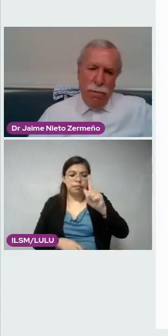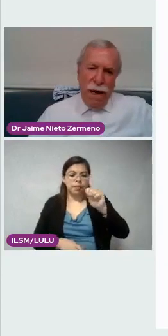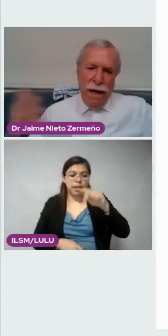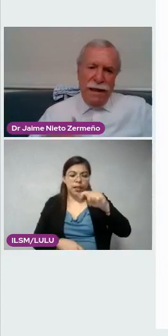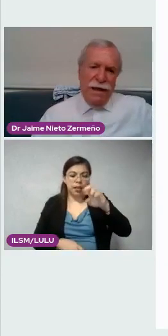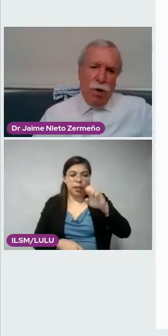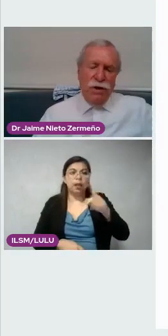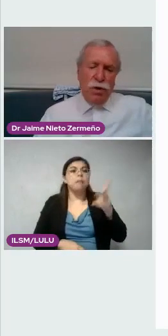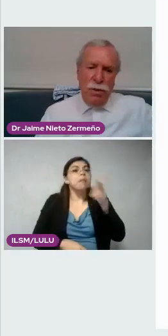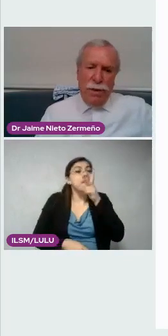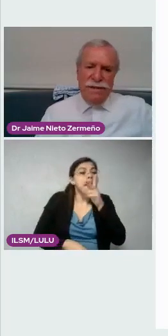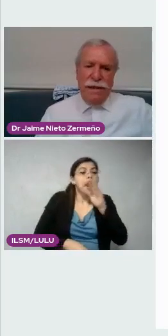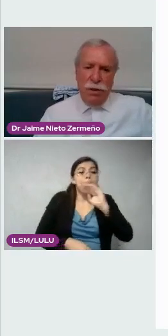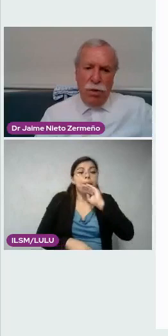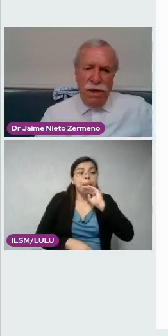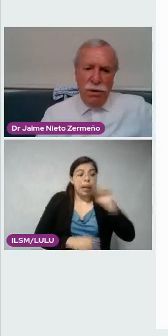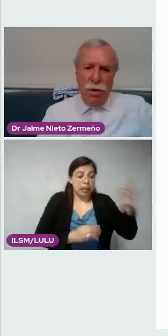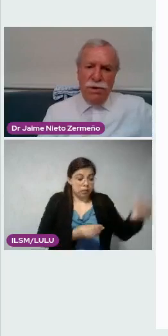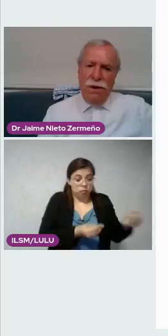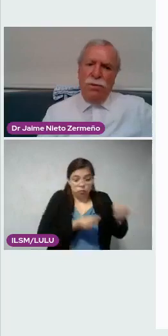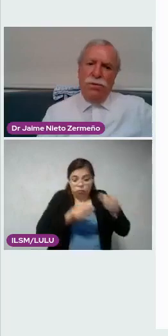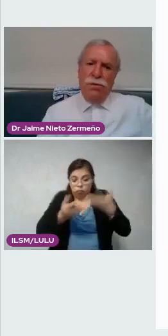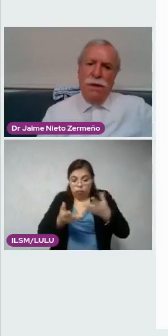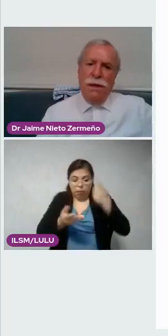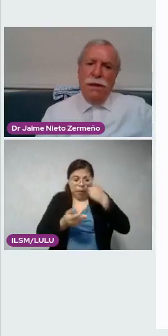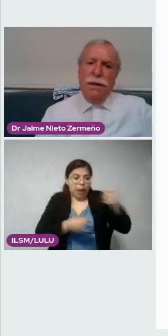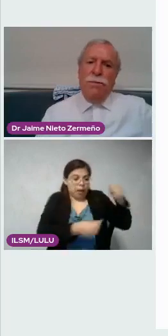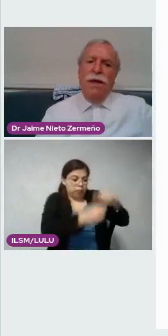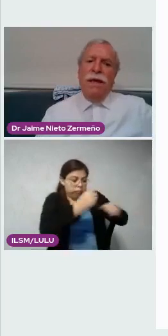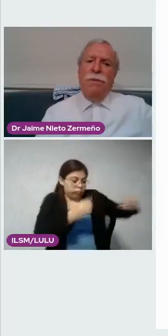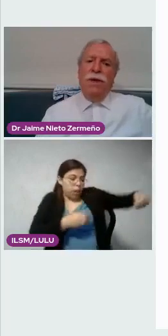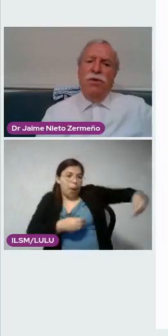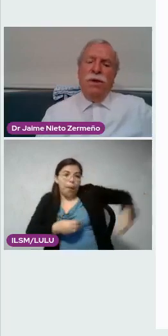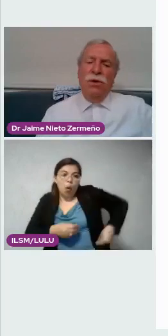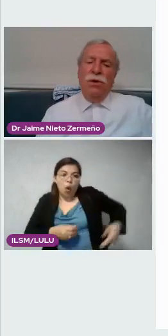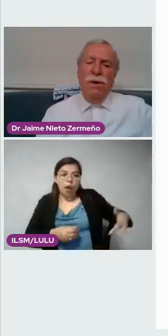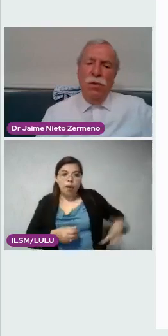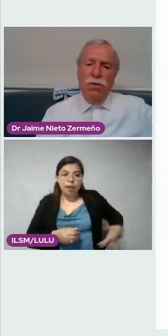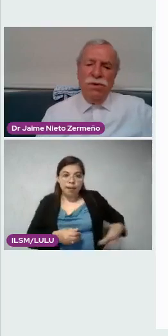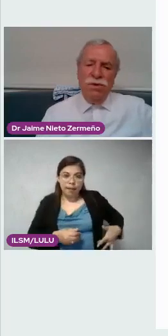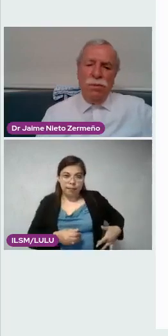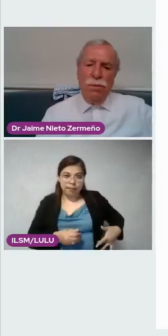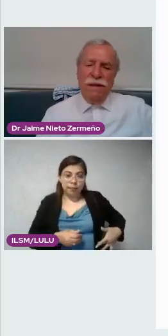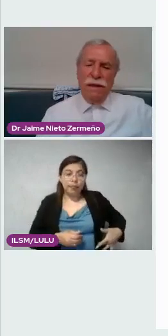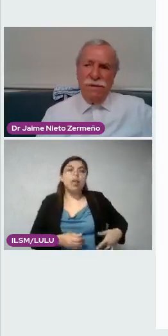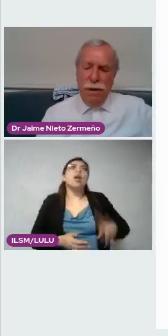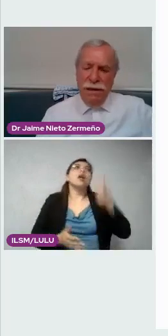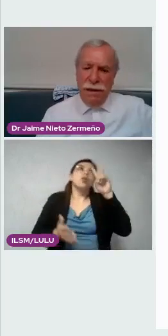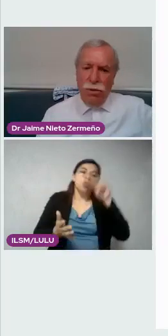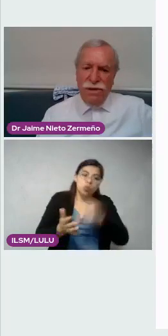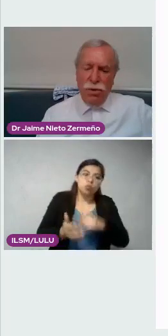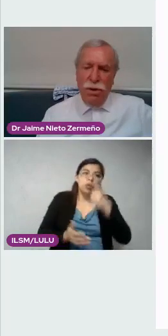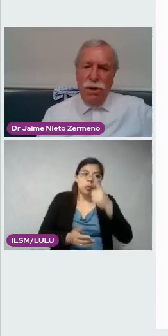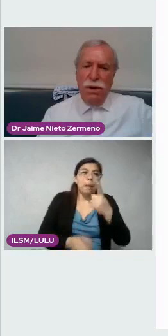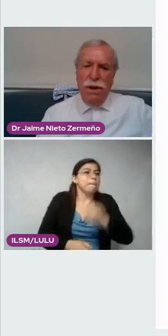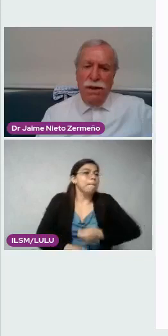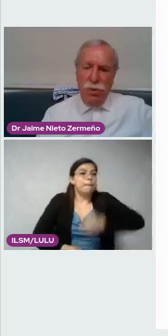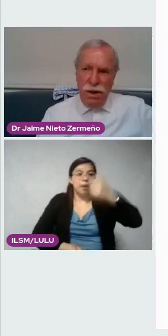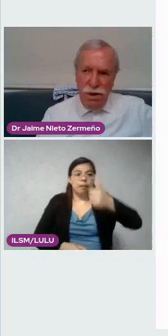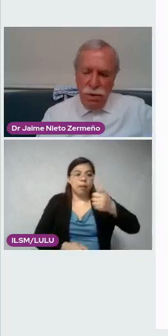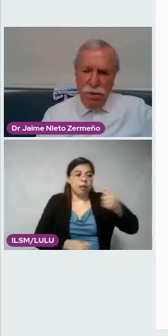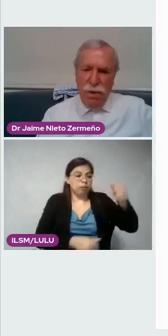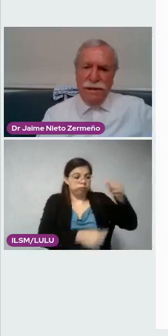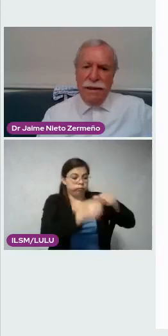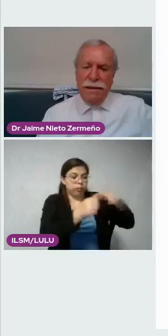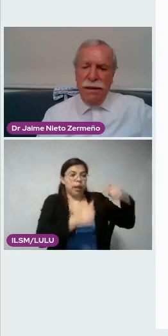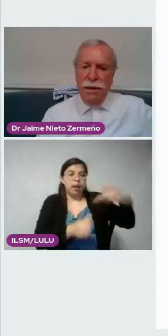donador, papá o mamá al hijo en todo el país, incluyendo los de adulto. También en 2001 se hizo el primer trasplante de corazón en